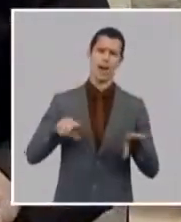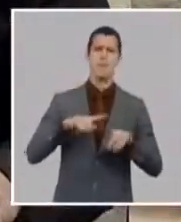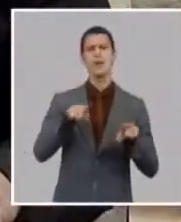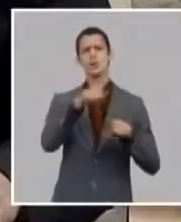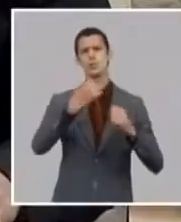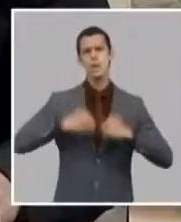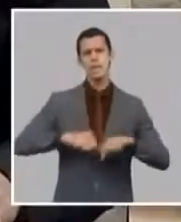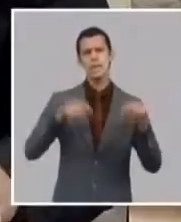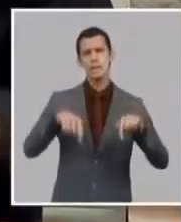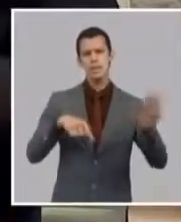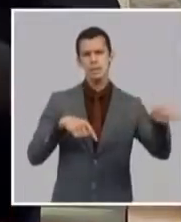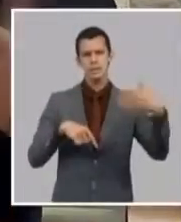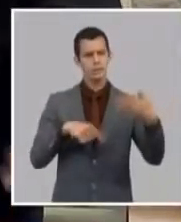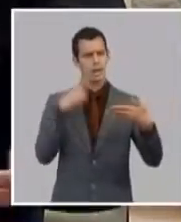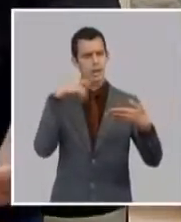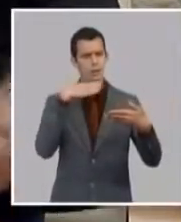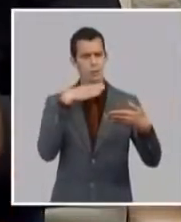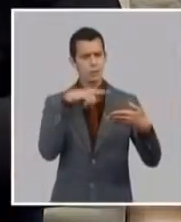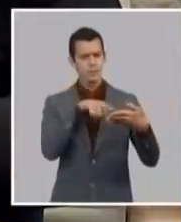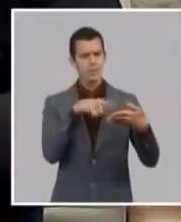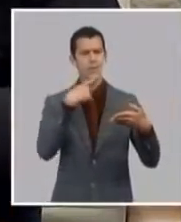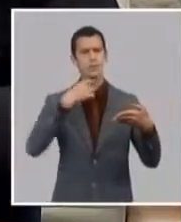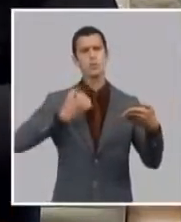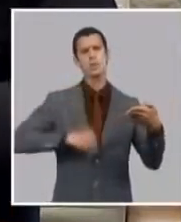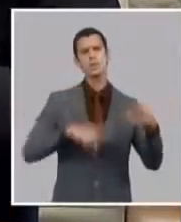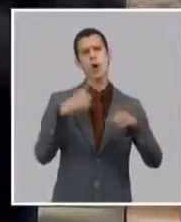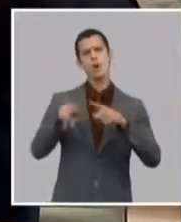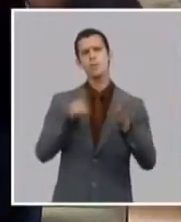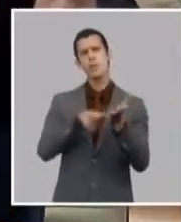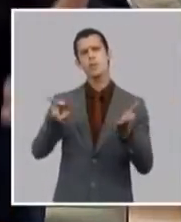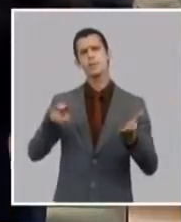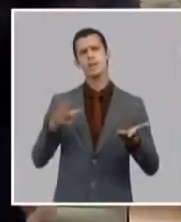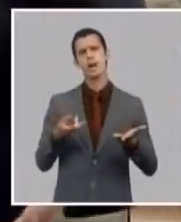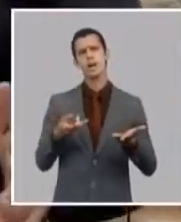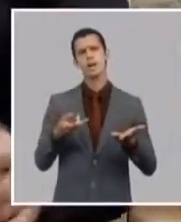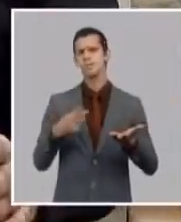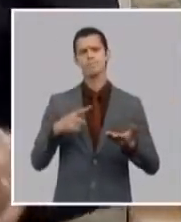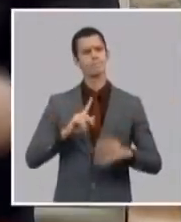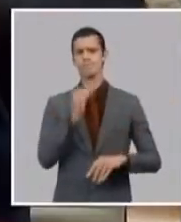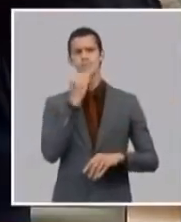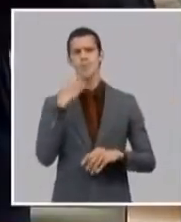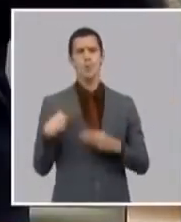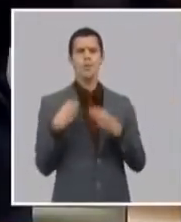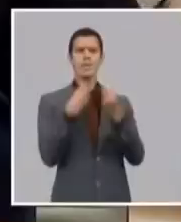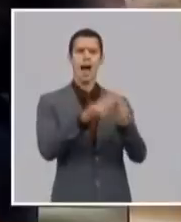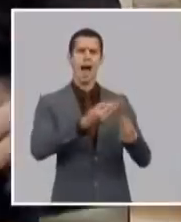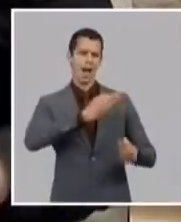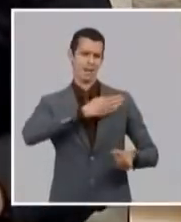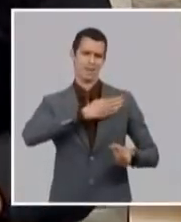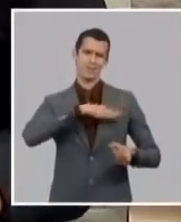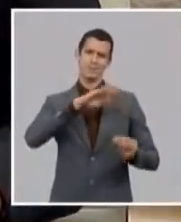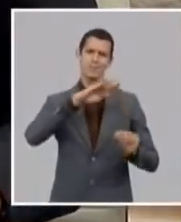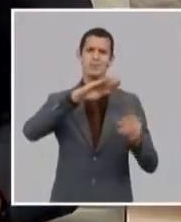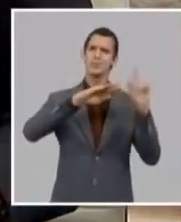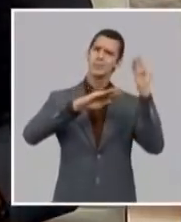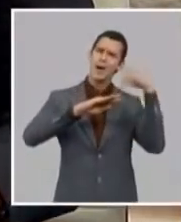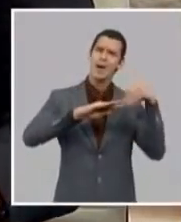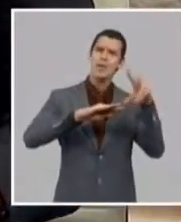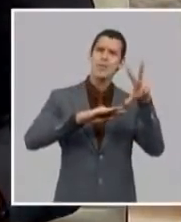asunto y la gente de una manera o otra compensa comprando alimento en otros lugares iban y buscaban